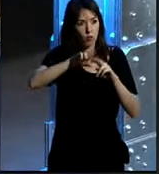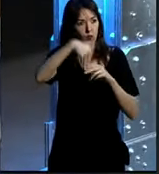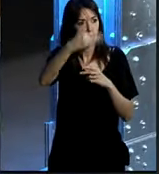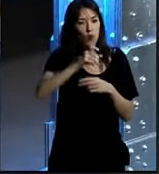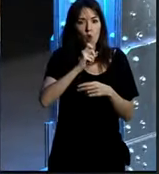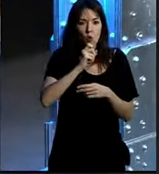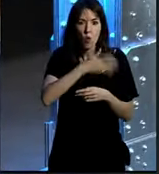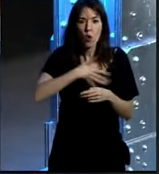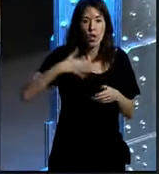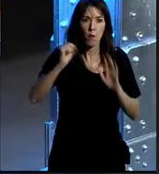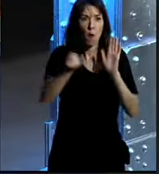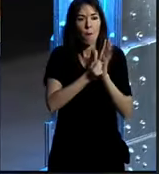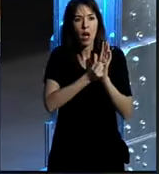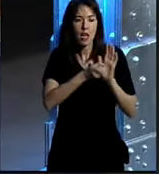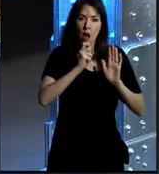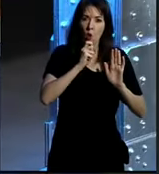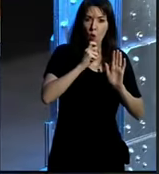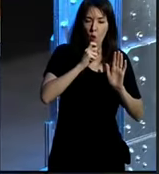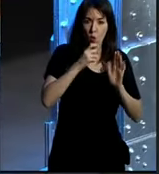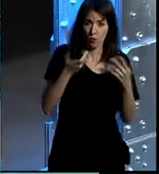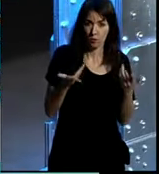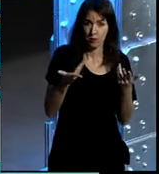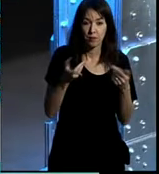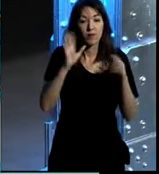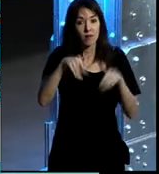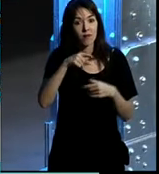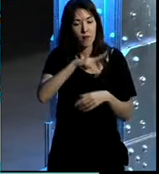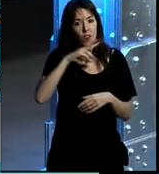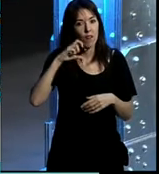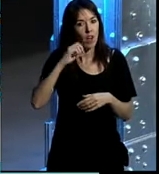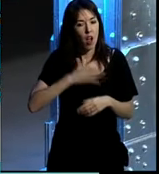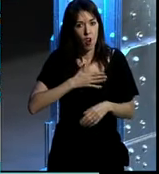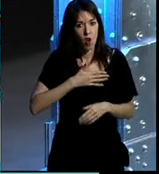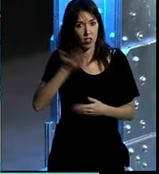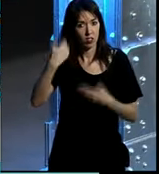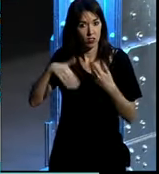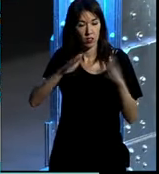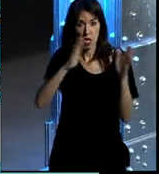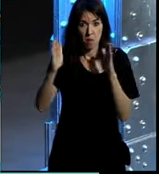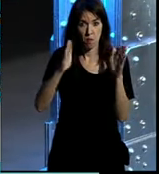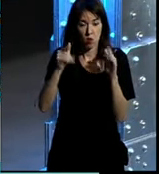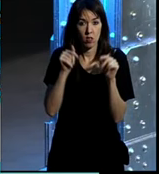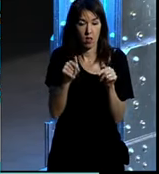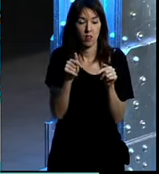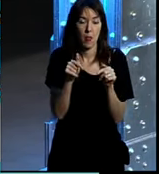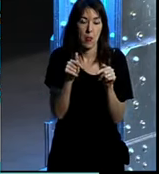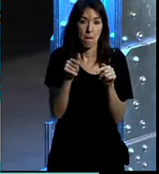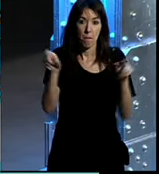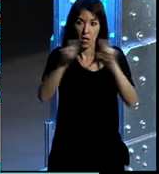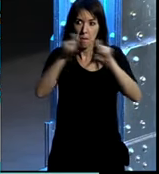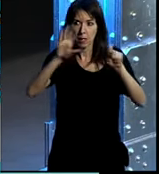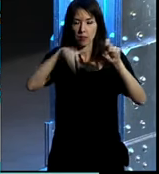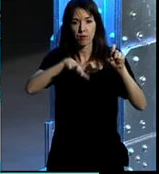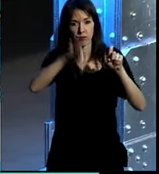exterior de cómo queríamos ser como marca y entonces estos eran los valores que en aquella época en aquel momento la empresa